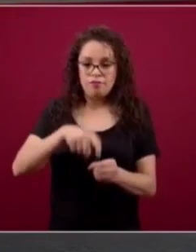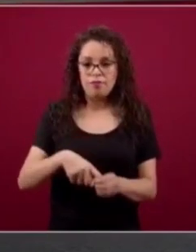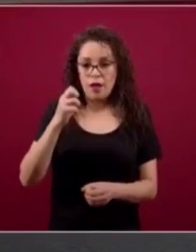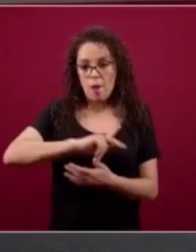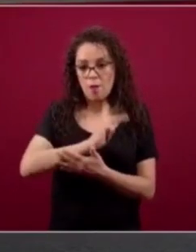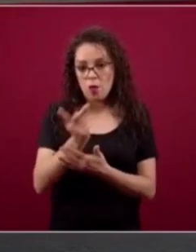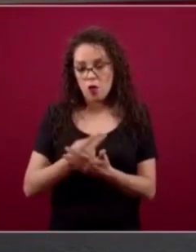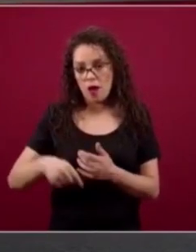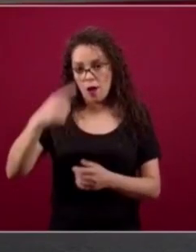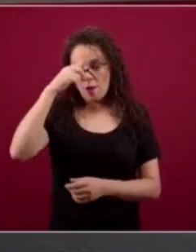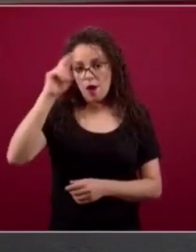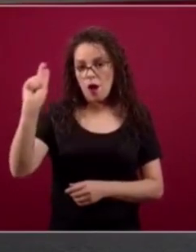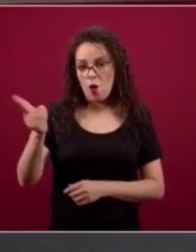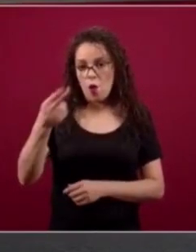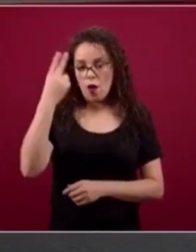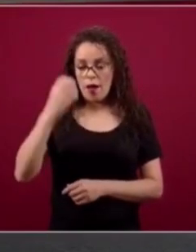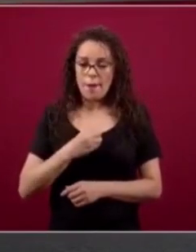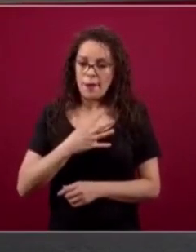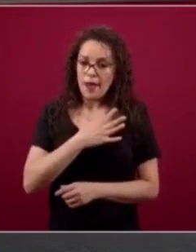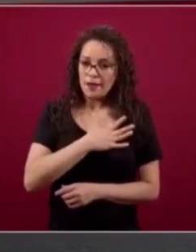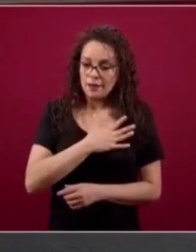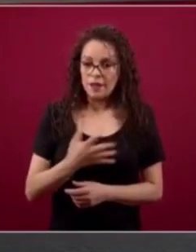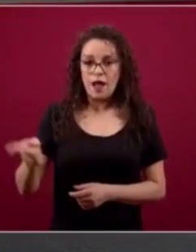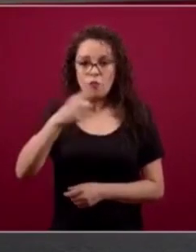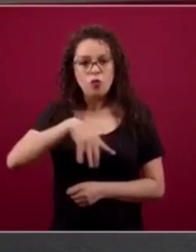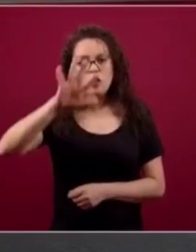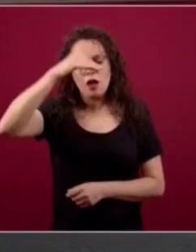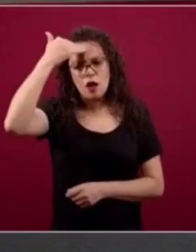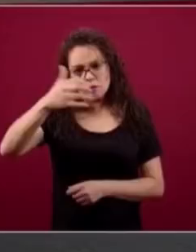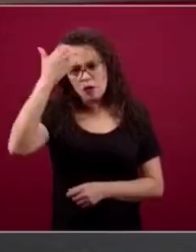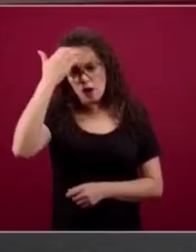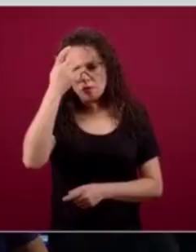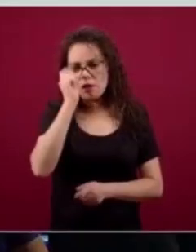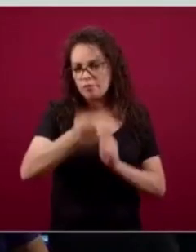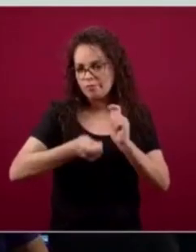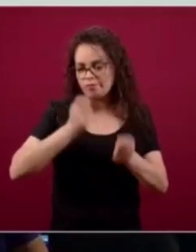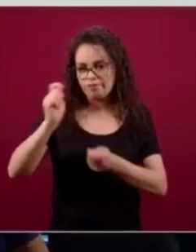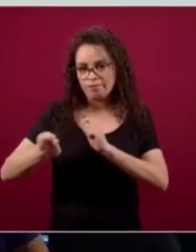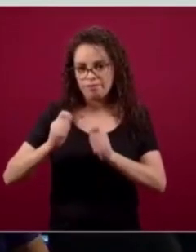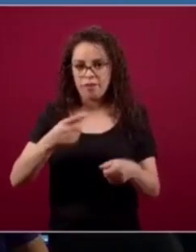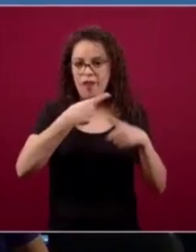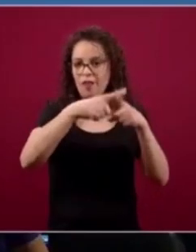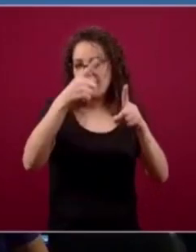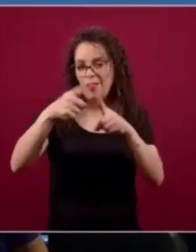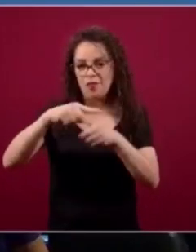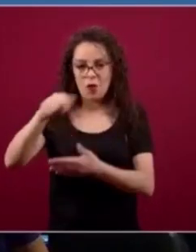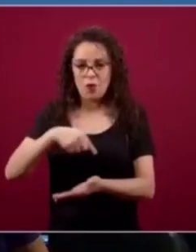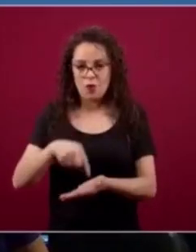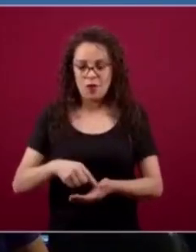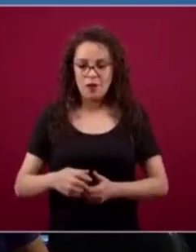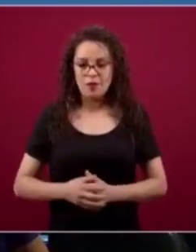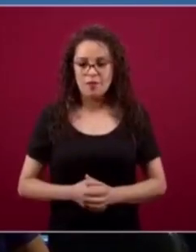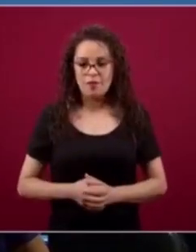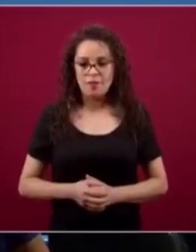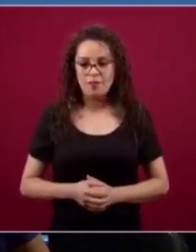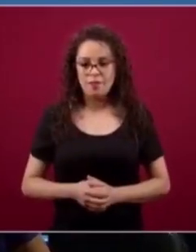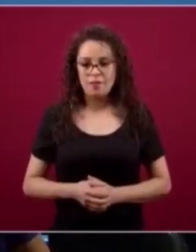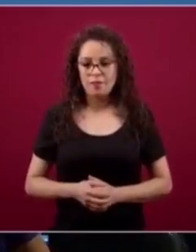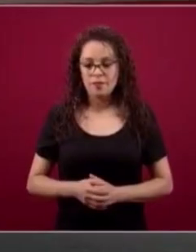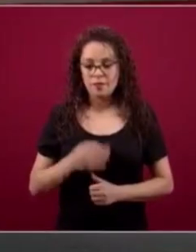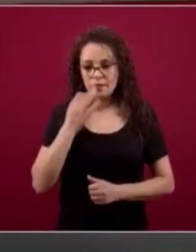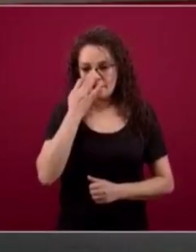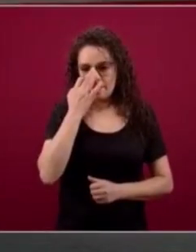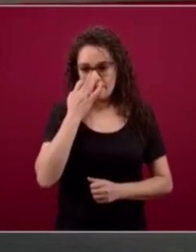identifica en todas partes, afortunadamente. Perdón, un segundito, porque son tres convocatorias. Los